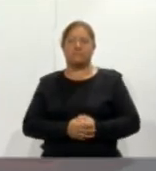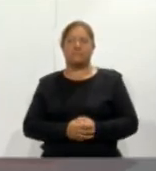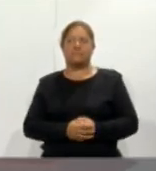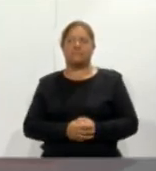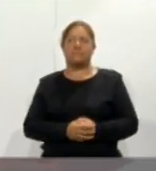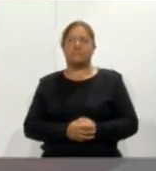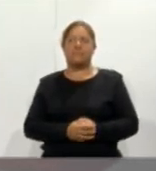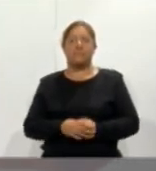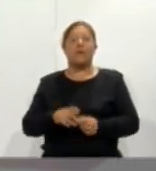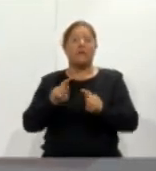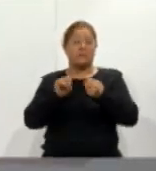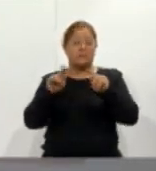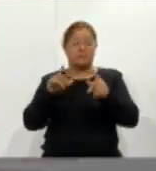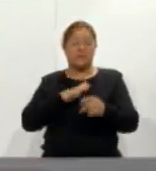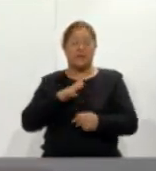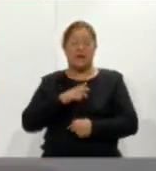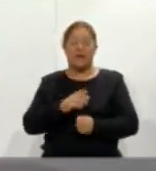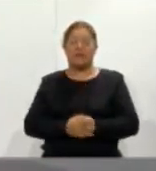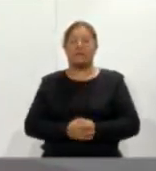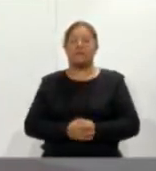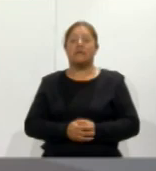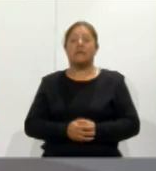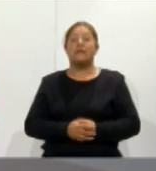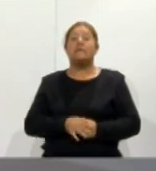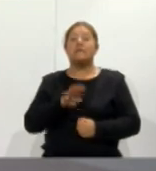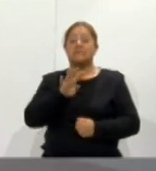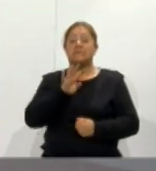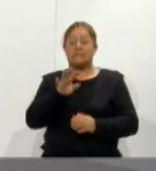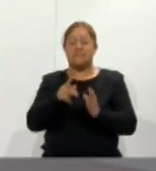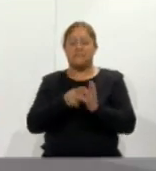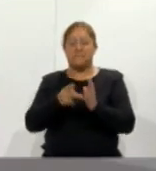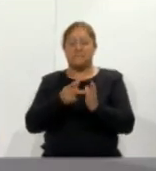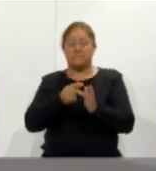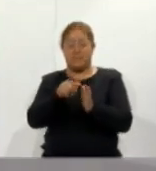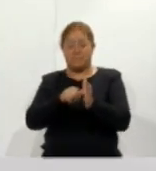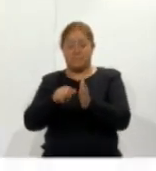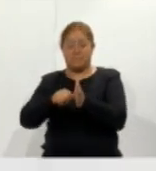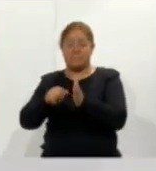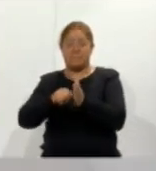Se ubica Tlaxcala por 19º mes como la entidad más segura del país.